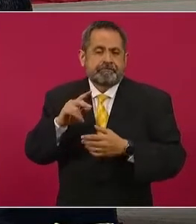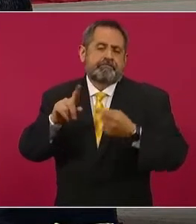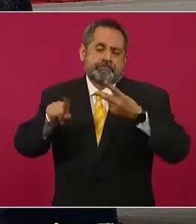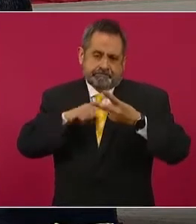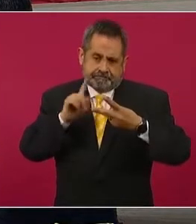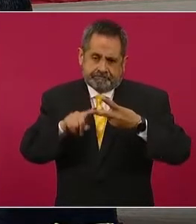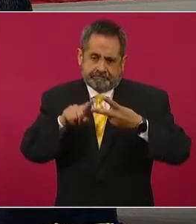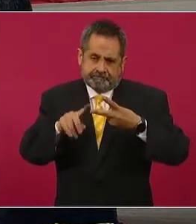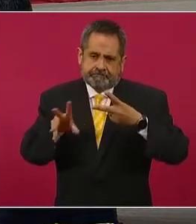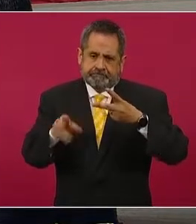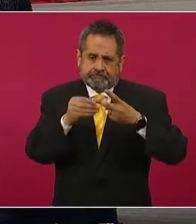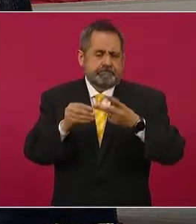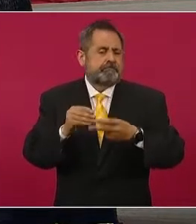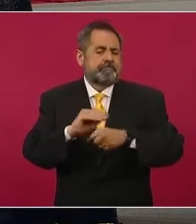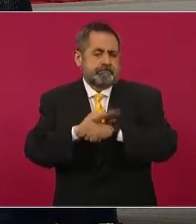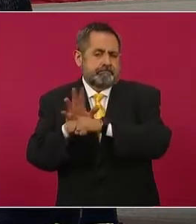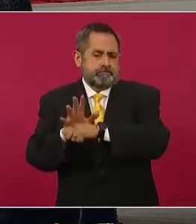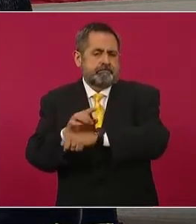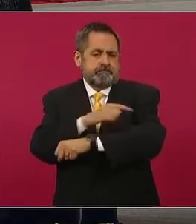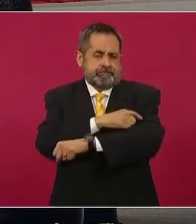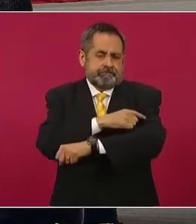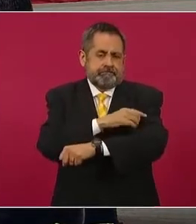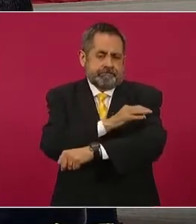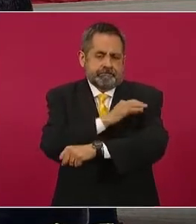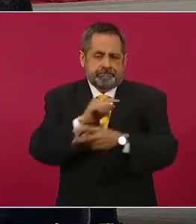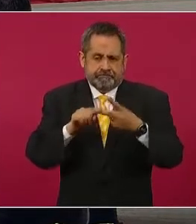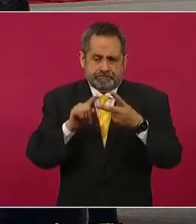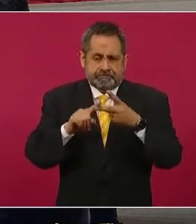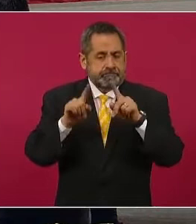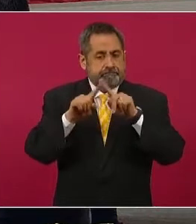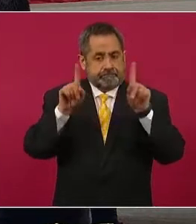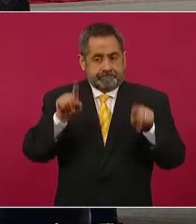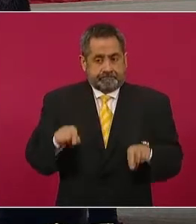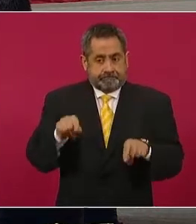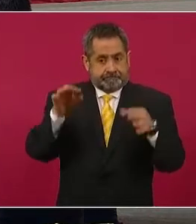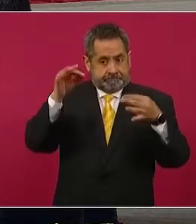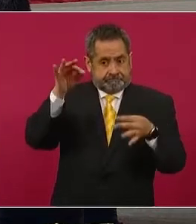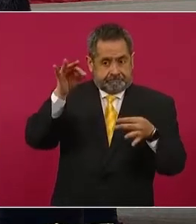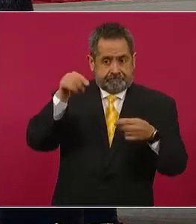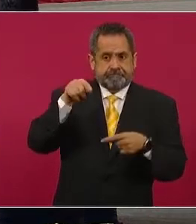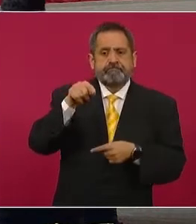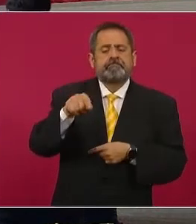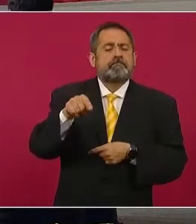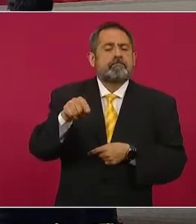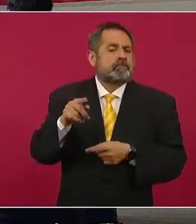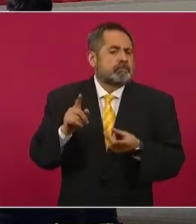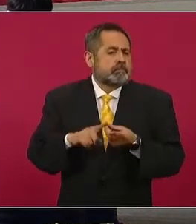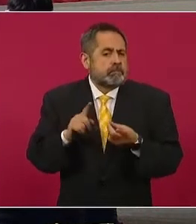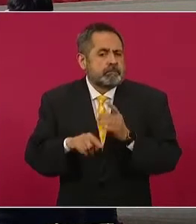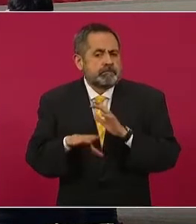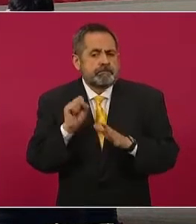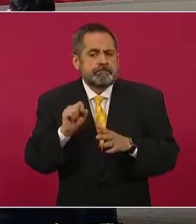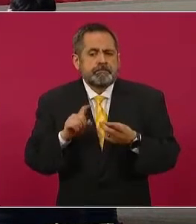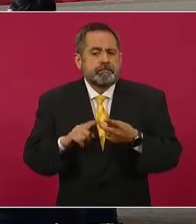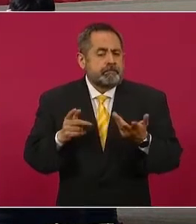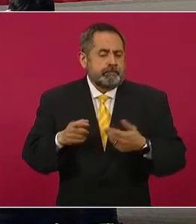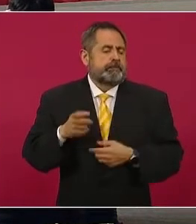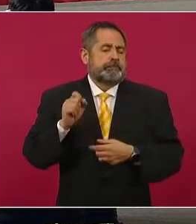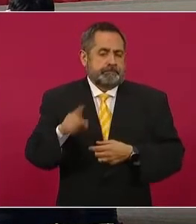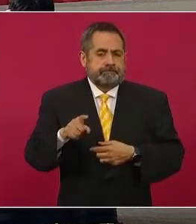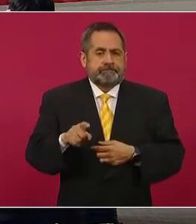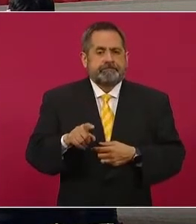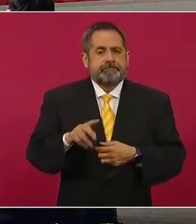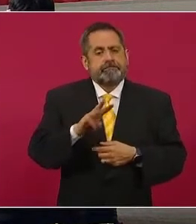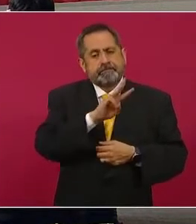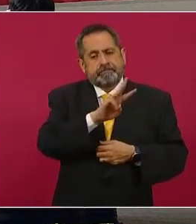de vacunación contra el virus SARS-CoV-2. Este formato lo pueden encontrar en la página de